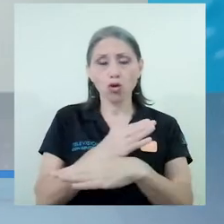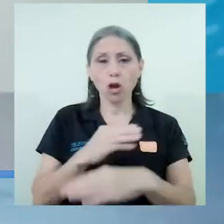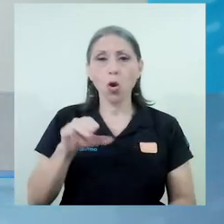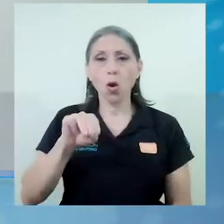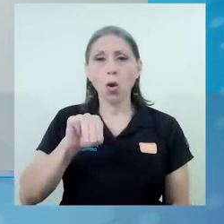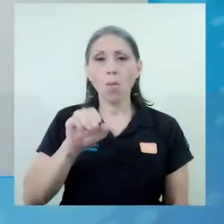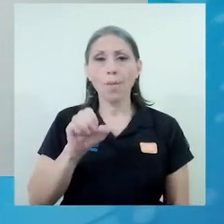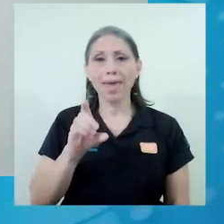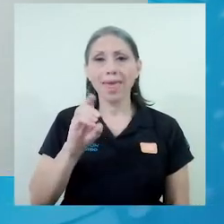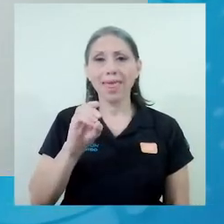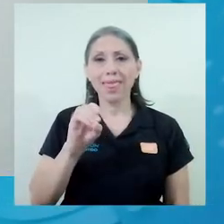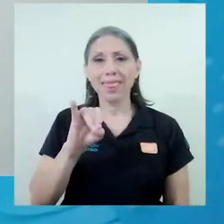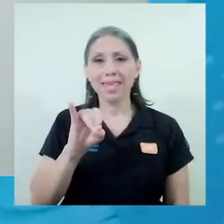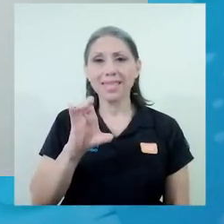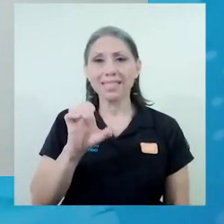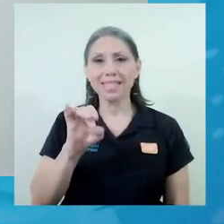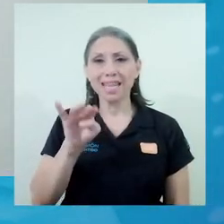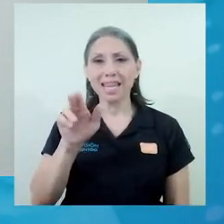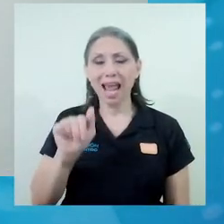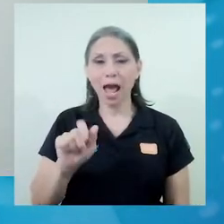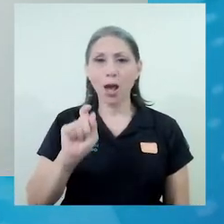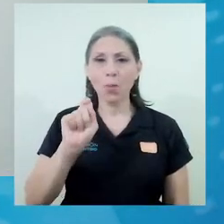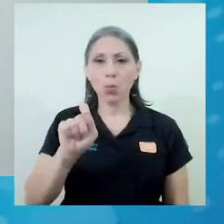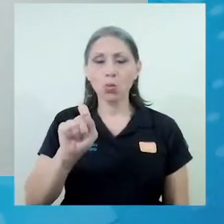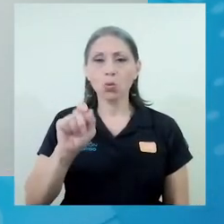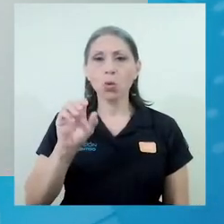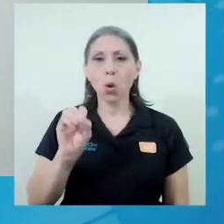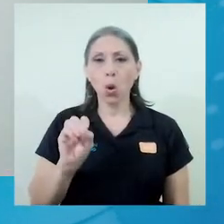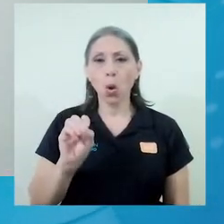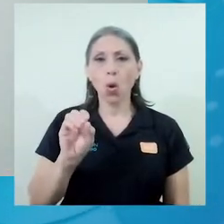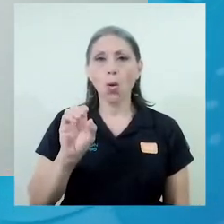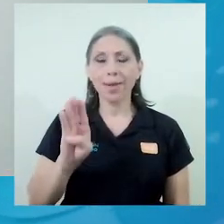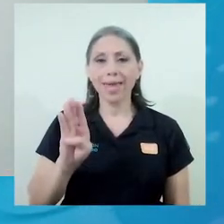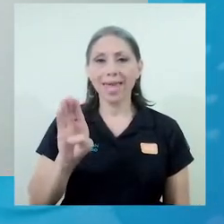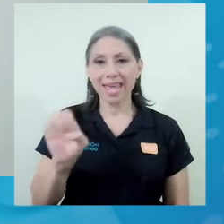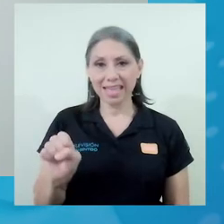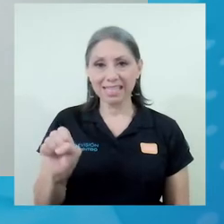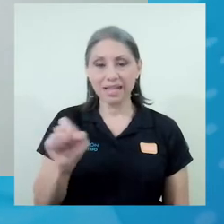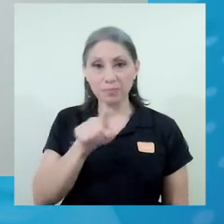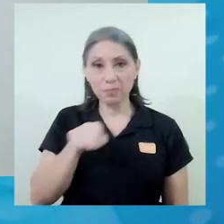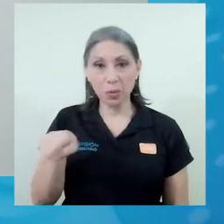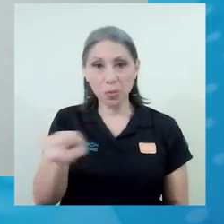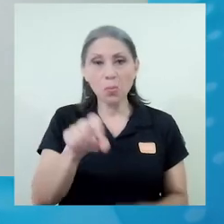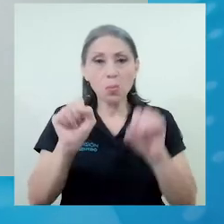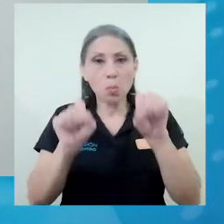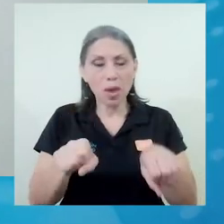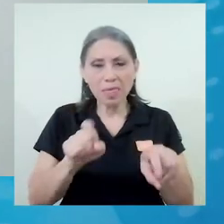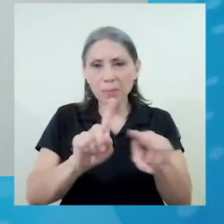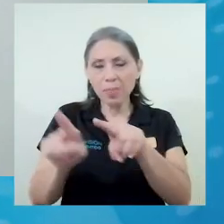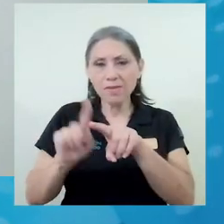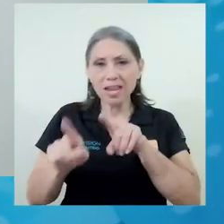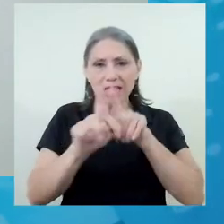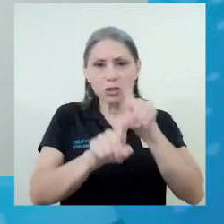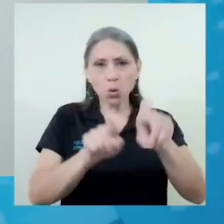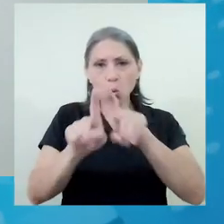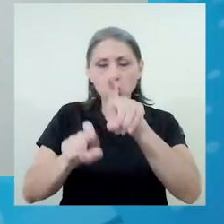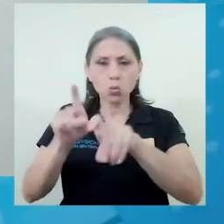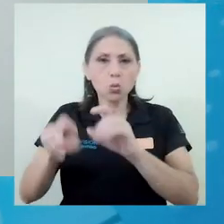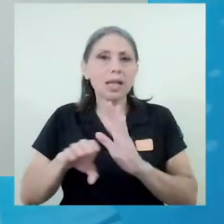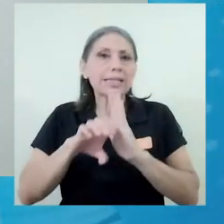medicina.obs a través del cual la comunidad puede hacer diferentes consultas, desde